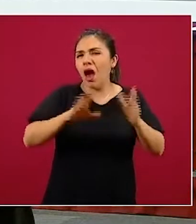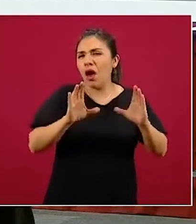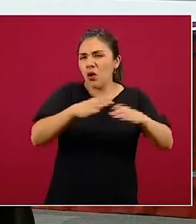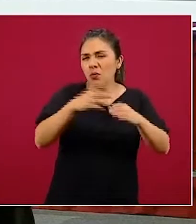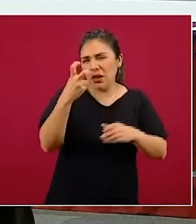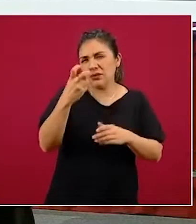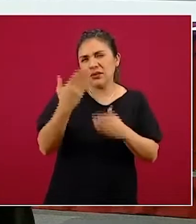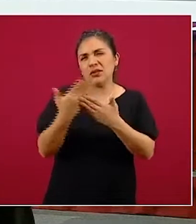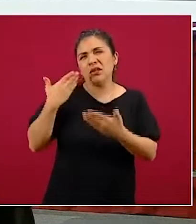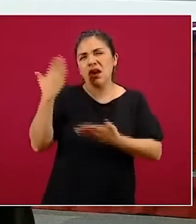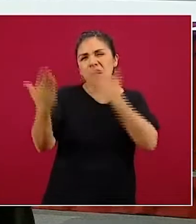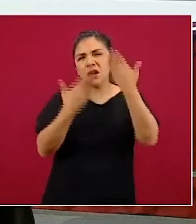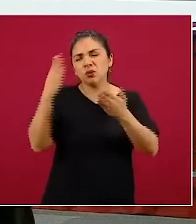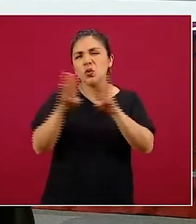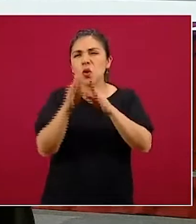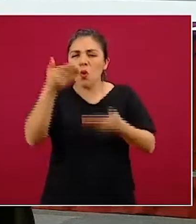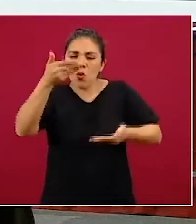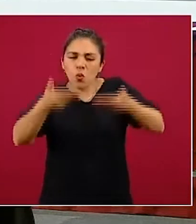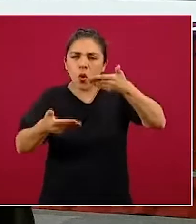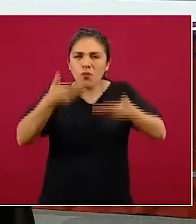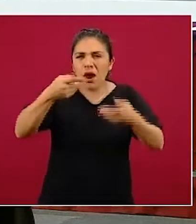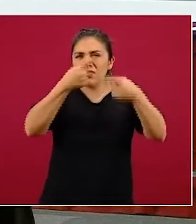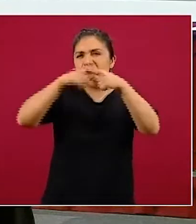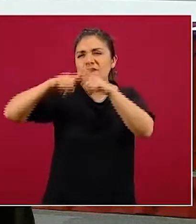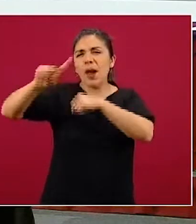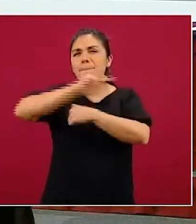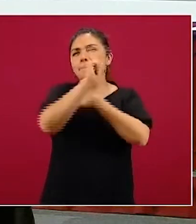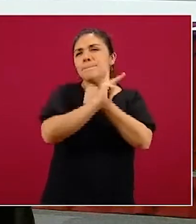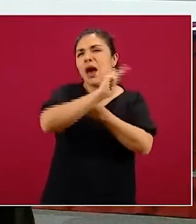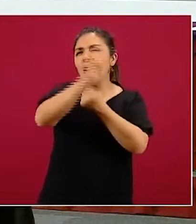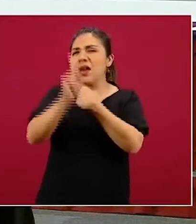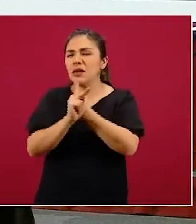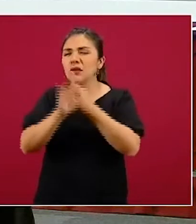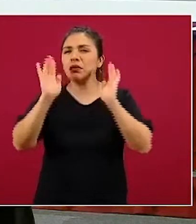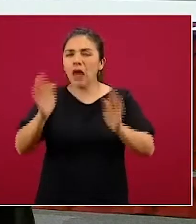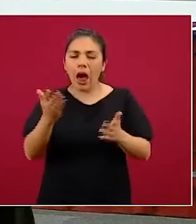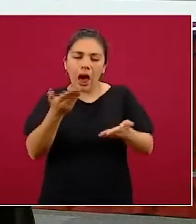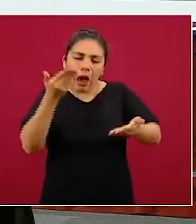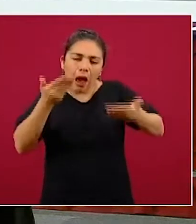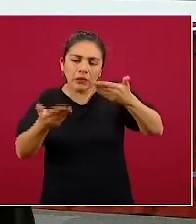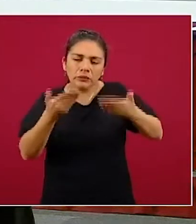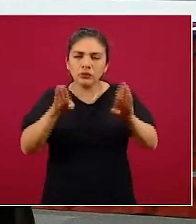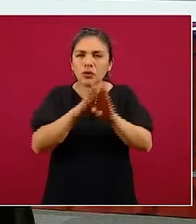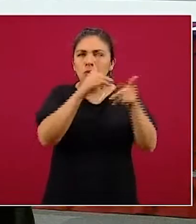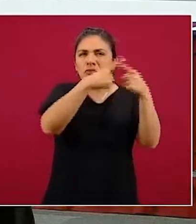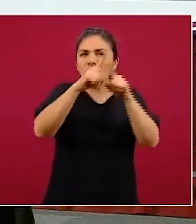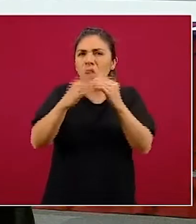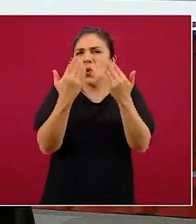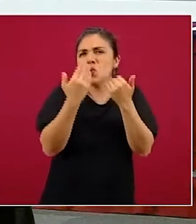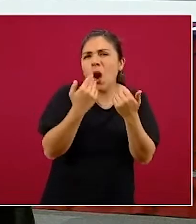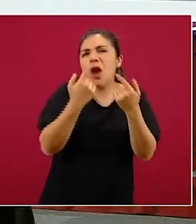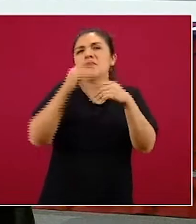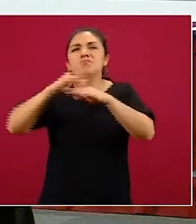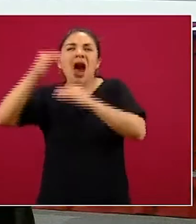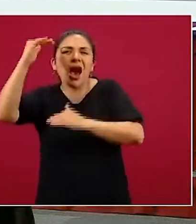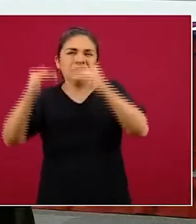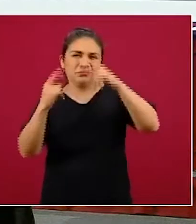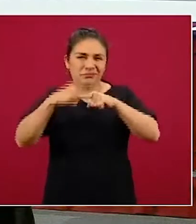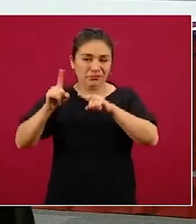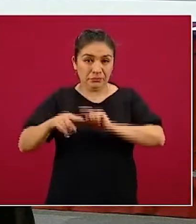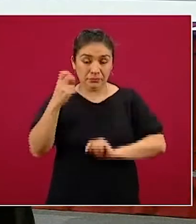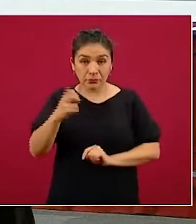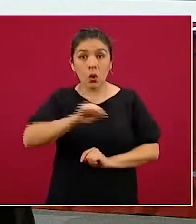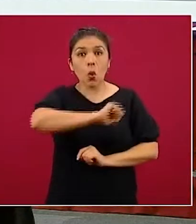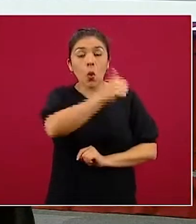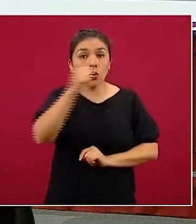Esto fue un estudio que hicieron en comparación a distintos países y fueron comparando sectores con menos diversidad y más diversidad. Hay otros